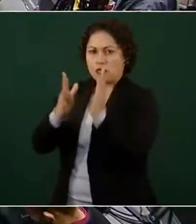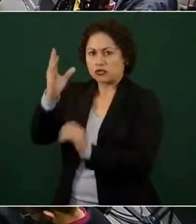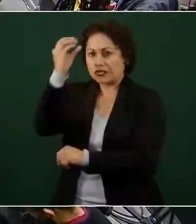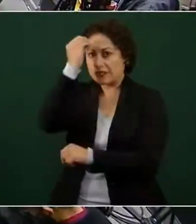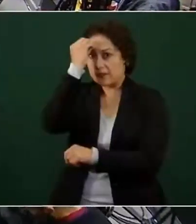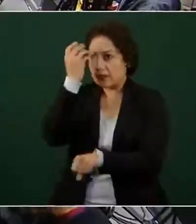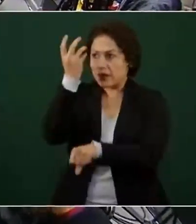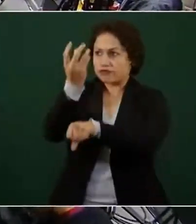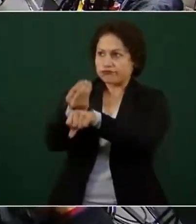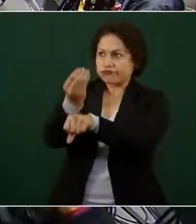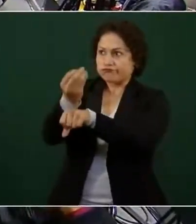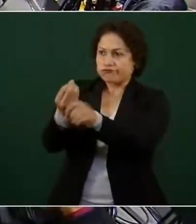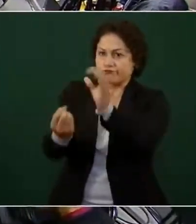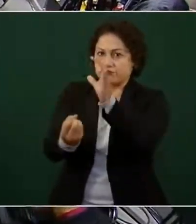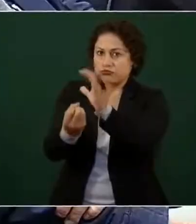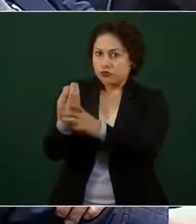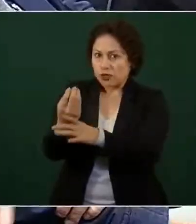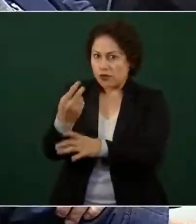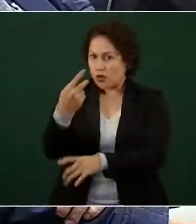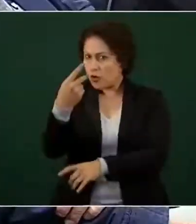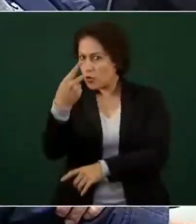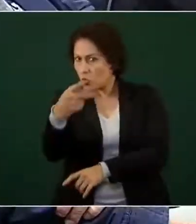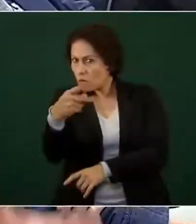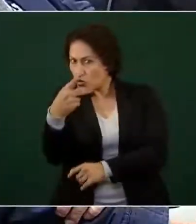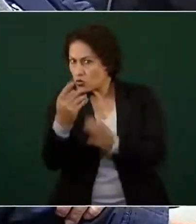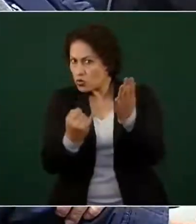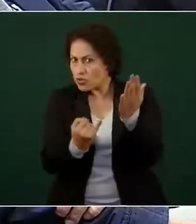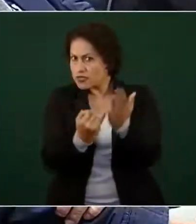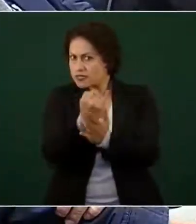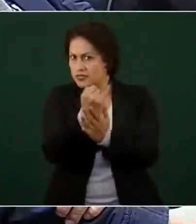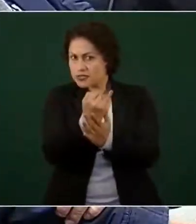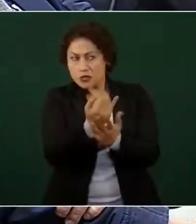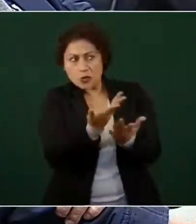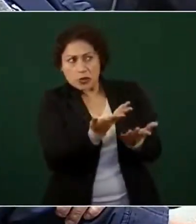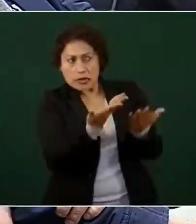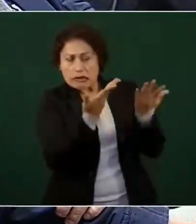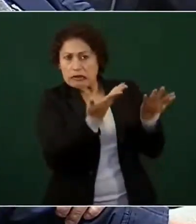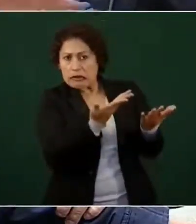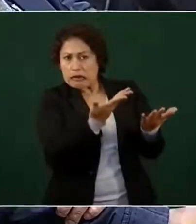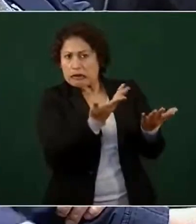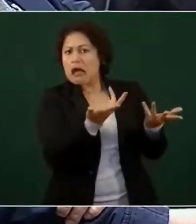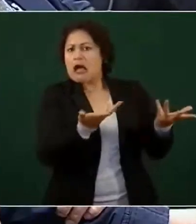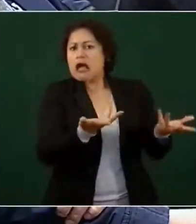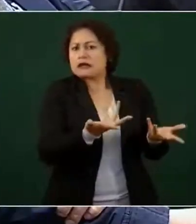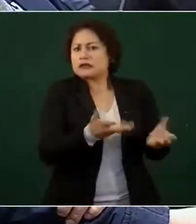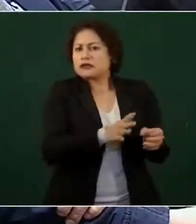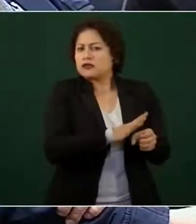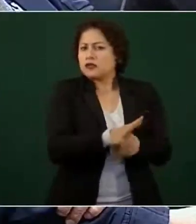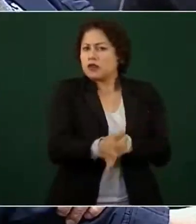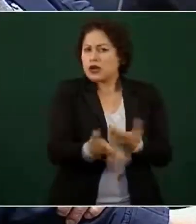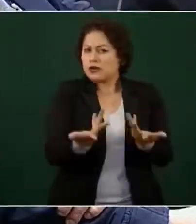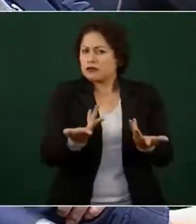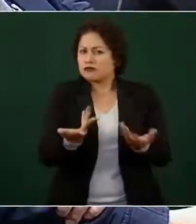¿tendría contemplado todavía hacer algo con la Estela de Luz, ya sea renombrarla,